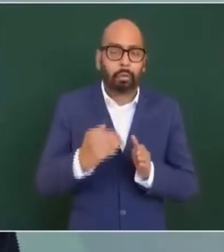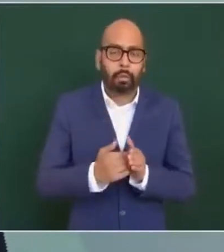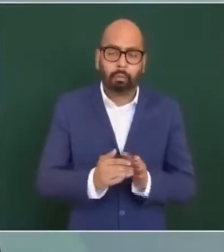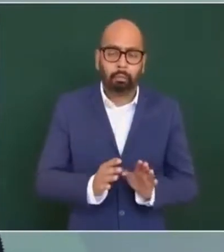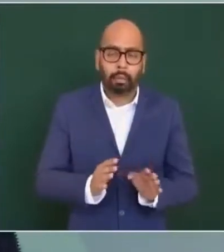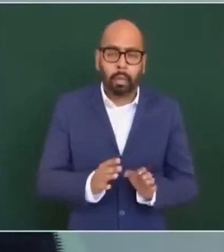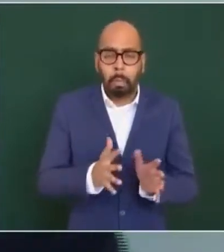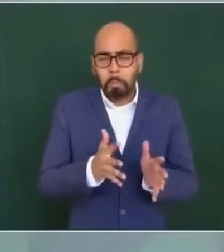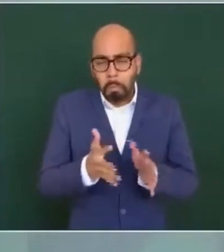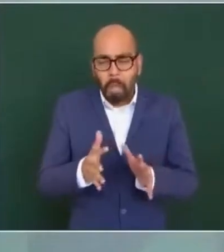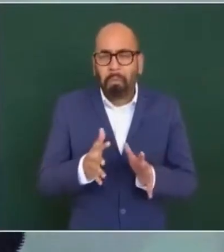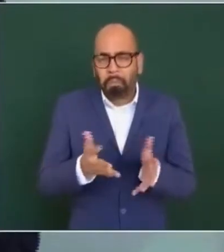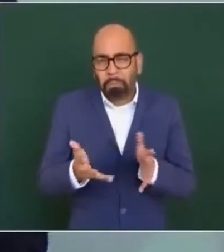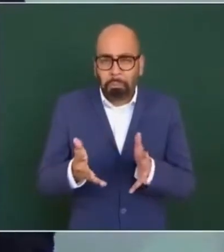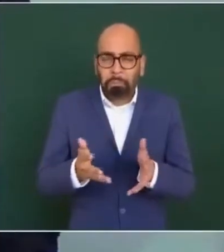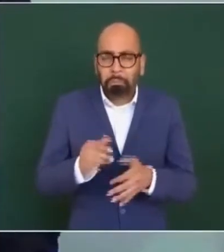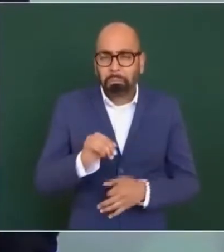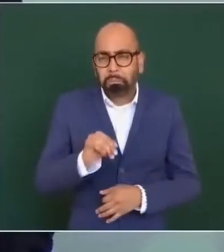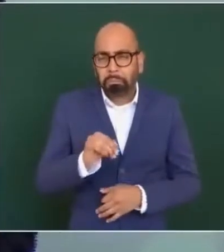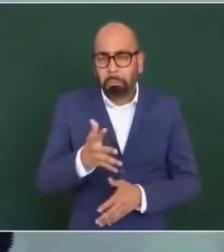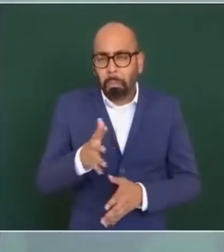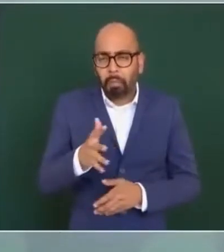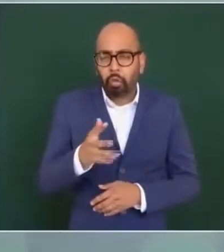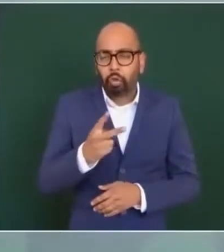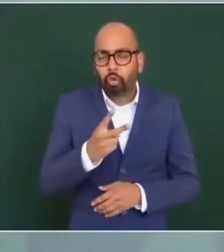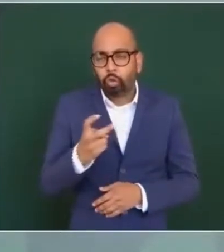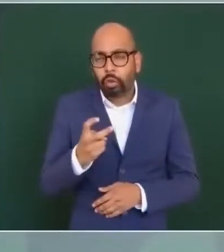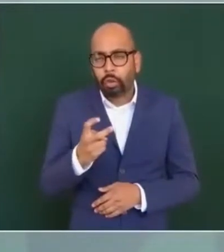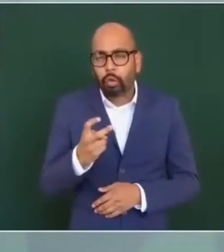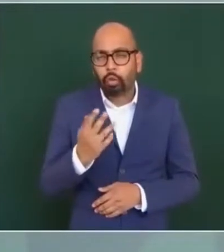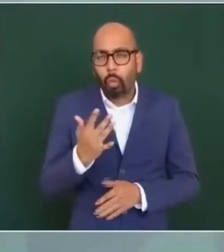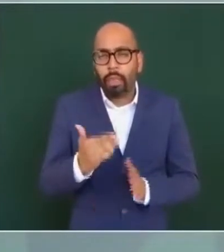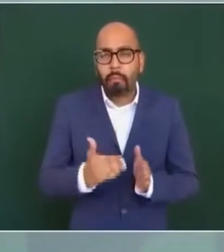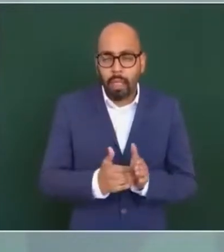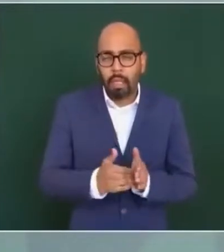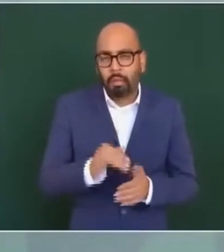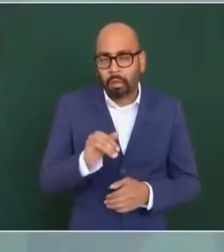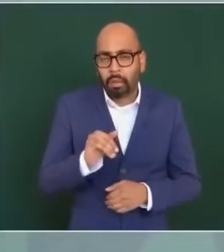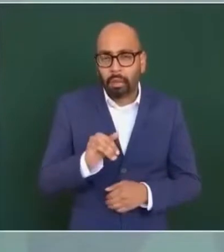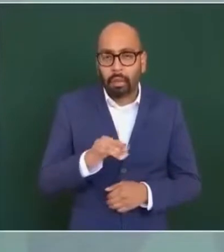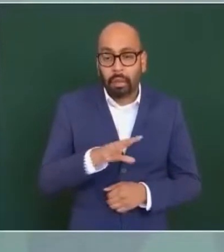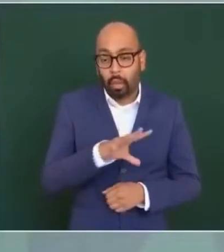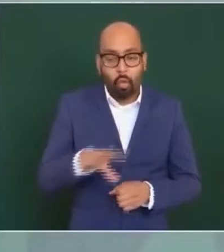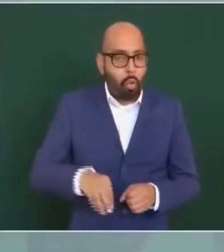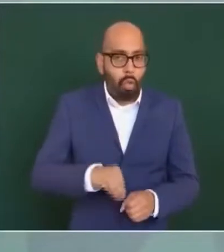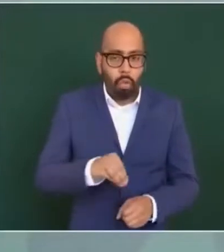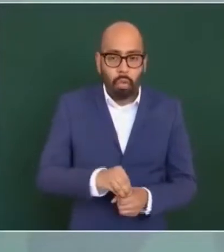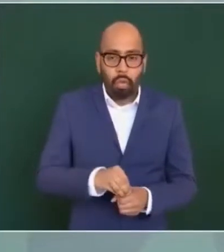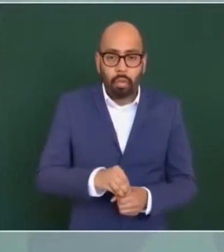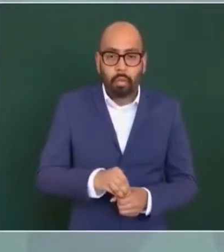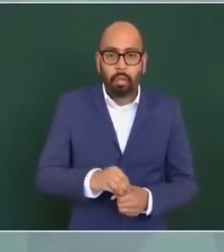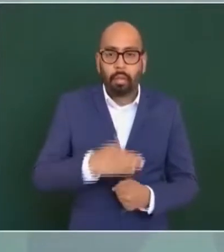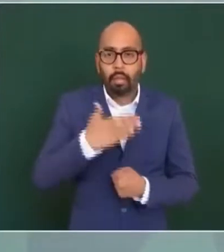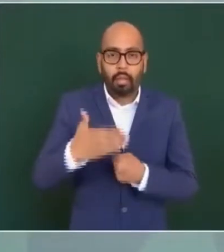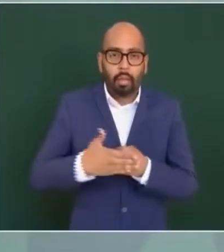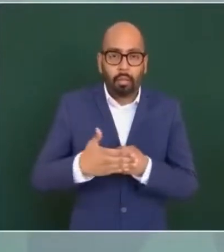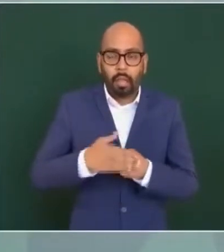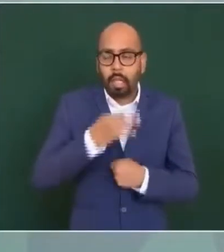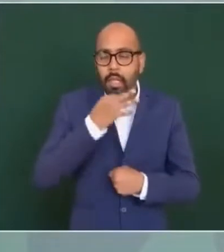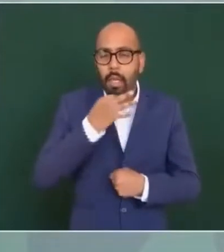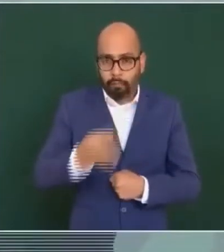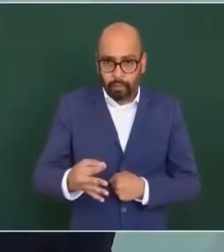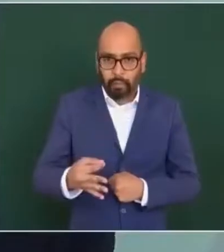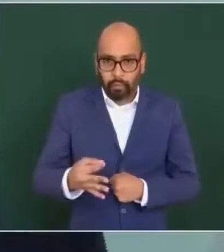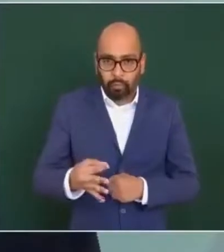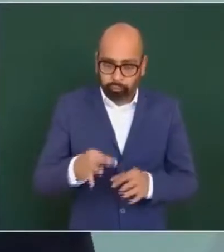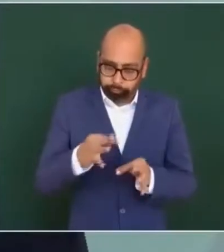o más, sí, como 250 porque es sueldo completo. Bueno, ya voy a informar para no